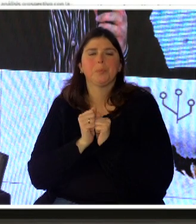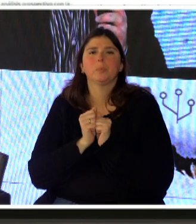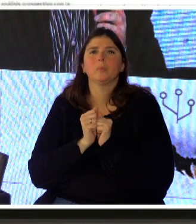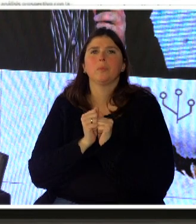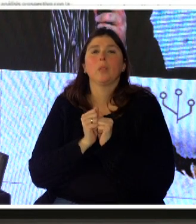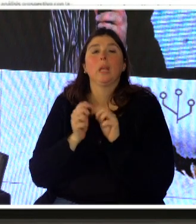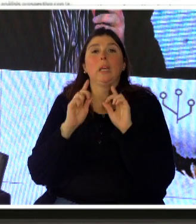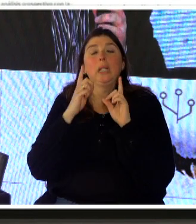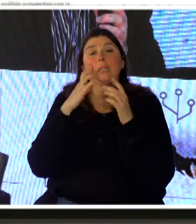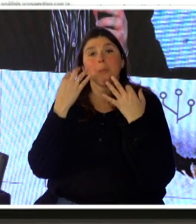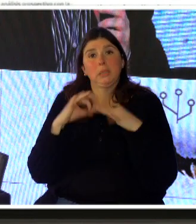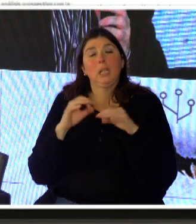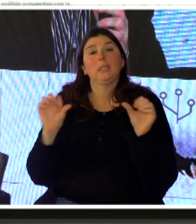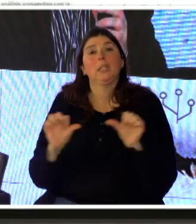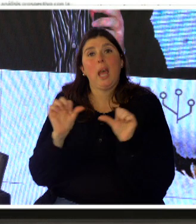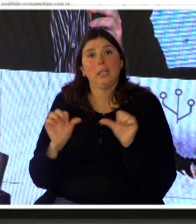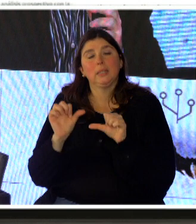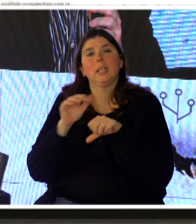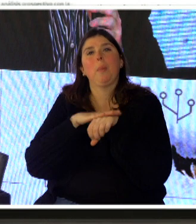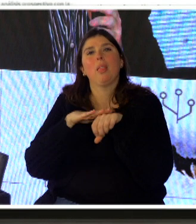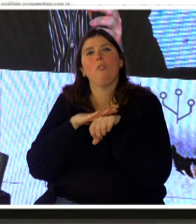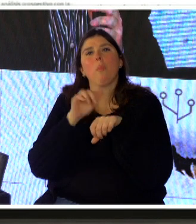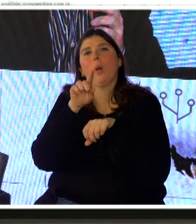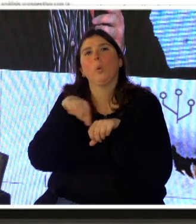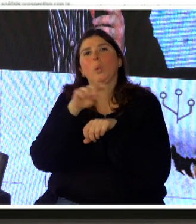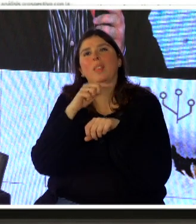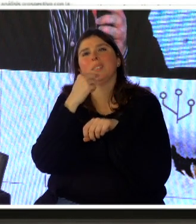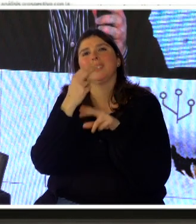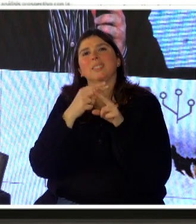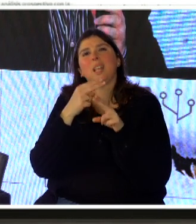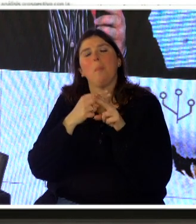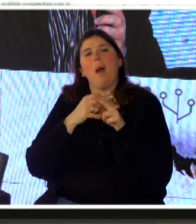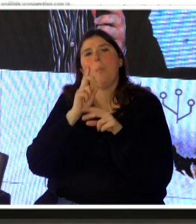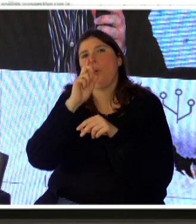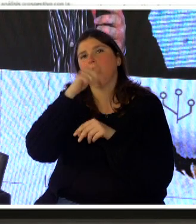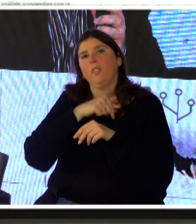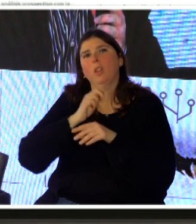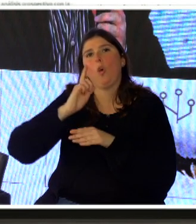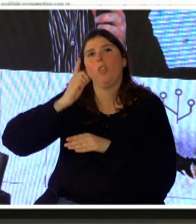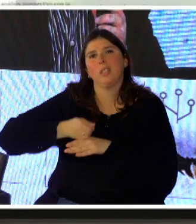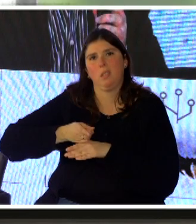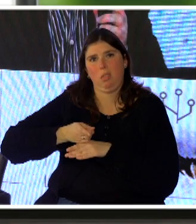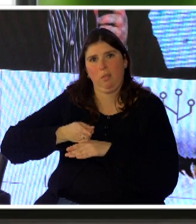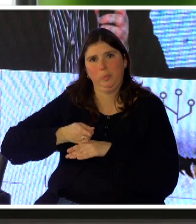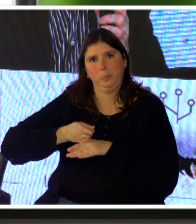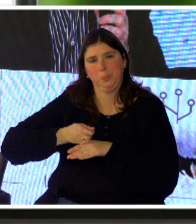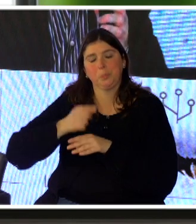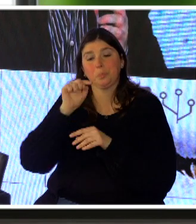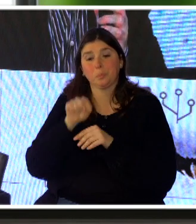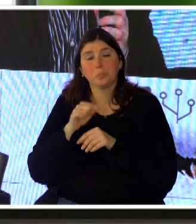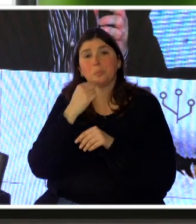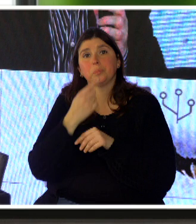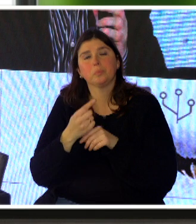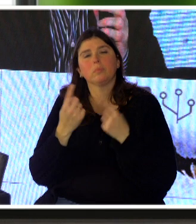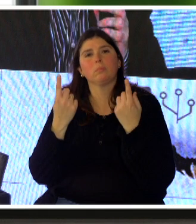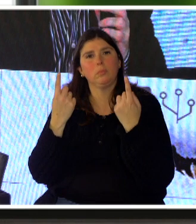se hace a través de la plataforma que ustedes vieron recién de Montevideo Decide, a través de esa plataforma es que montamos una parte específica de discusión de